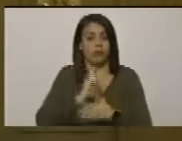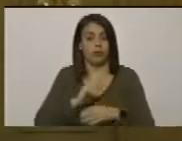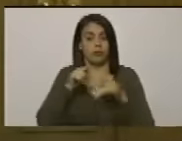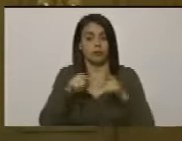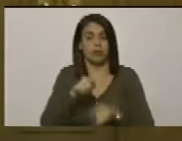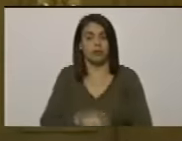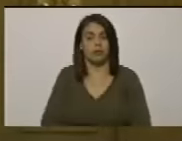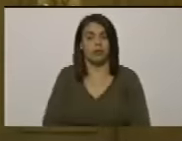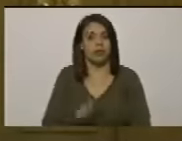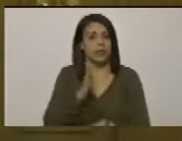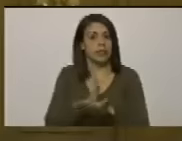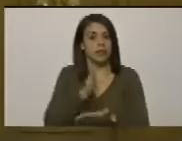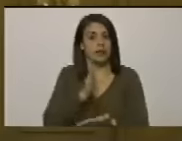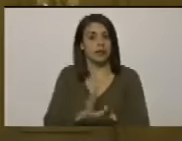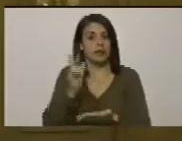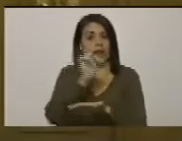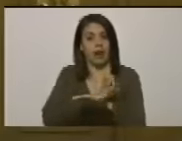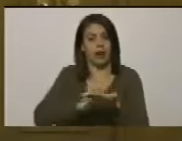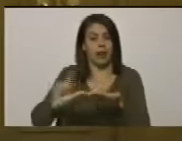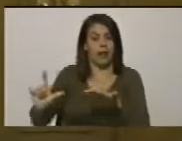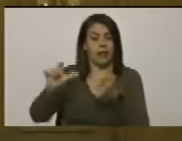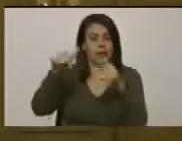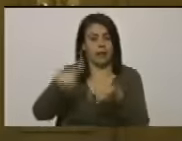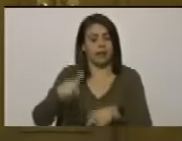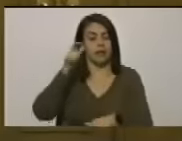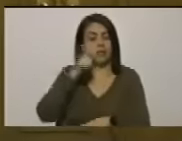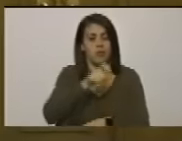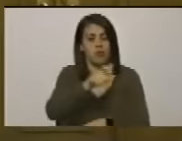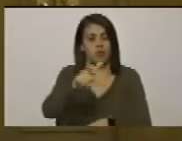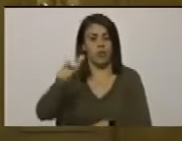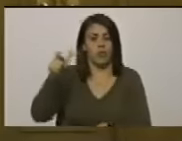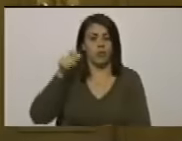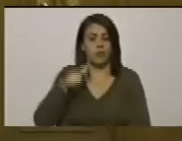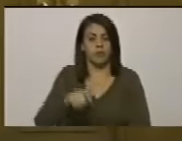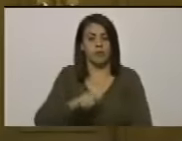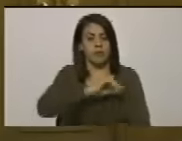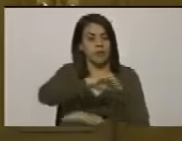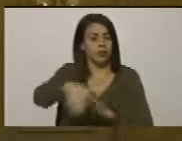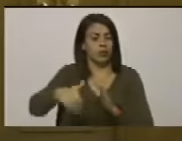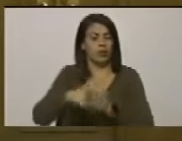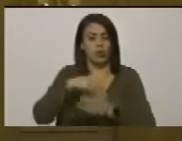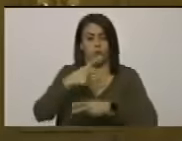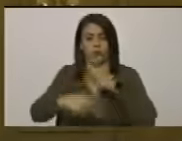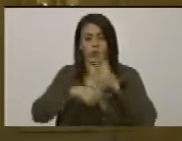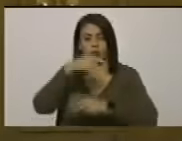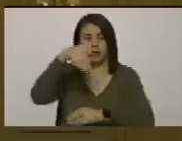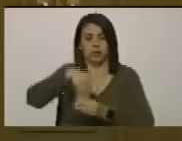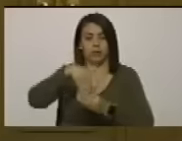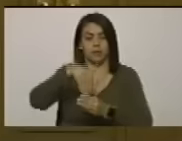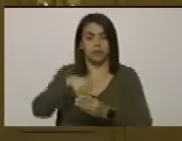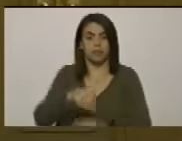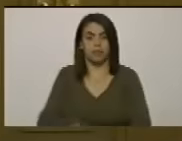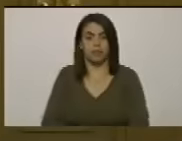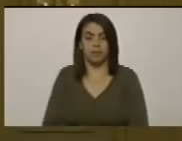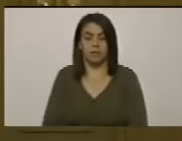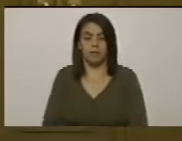y siempre ser leal a este pueblo en todos los procesos electorales